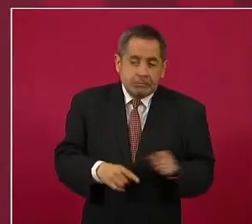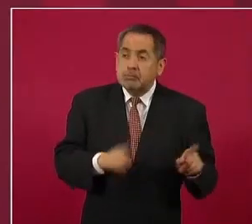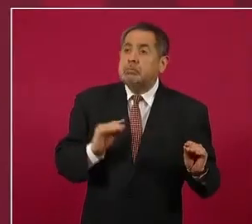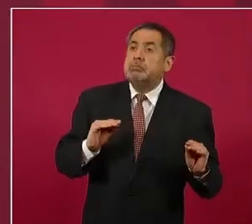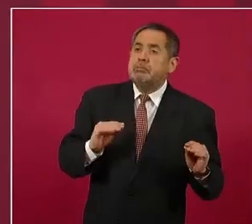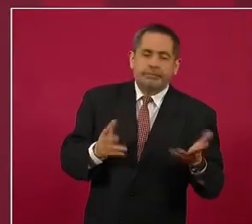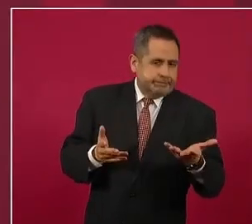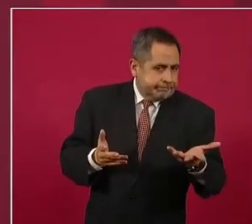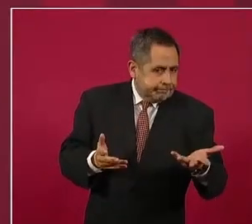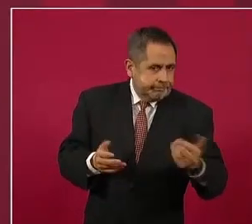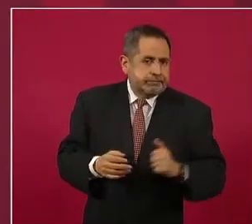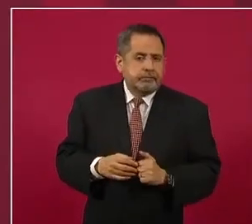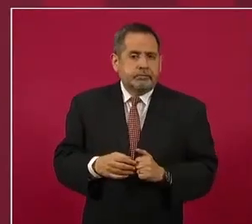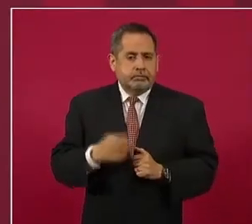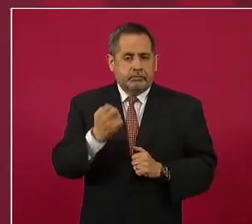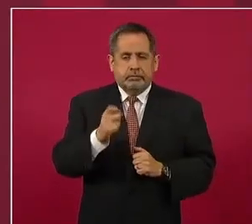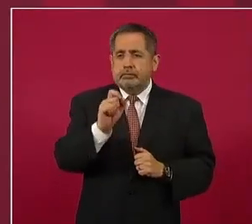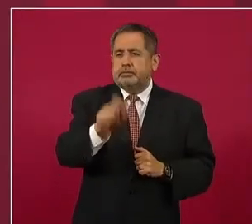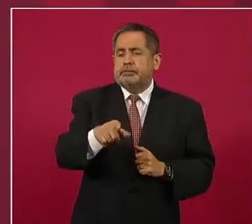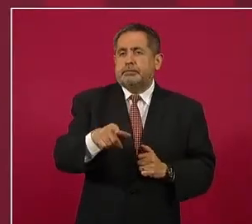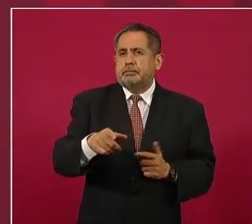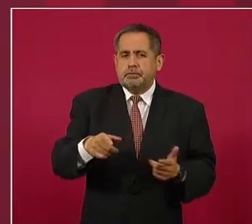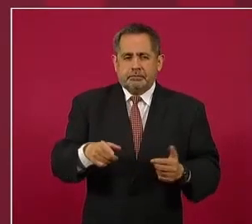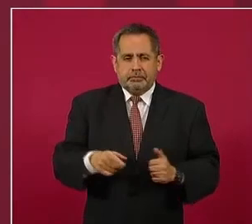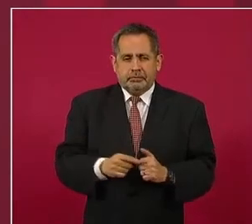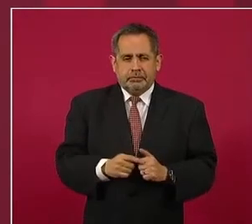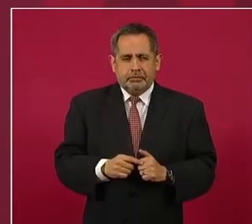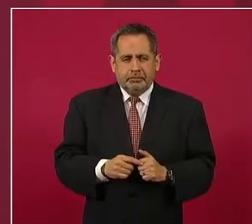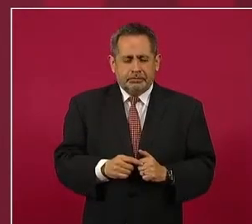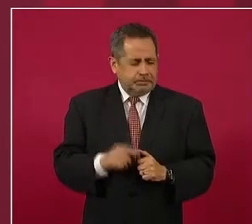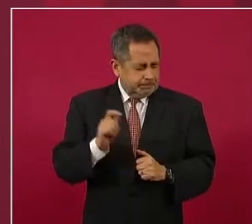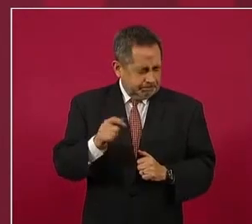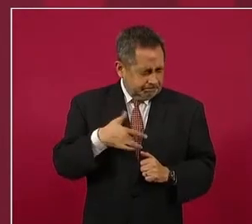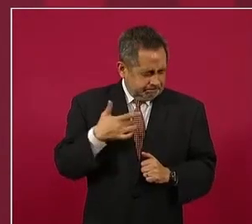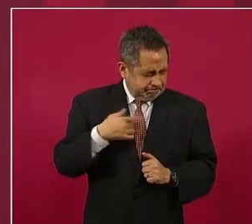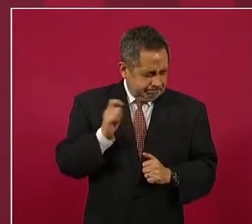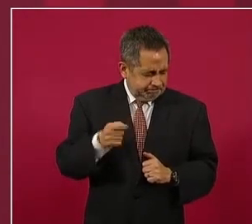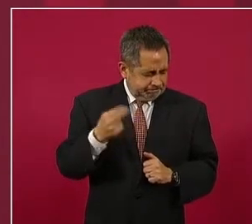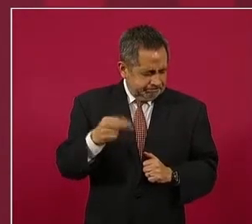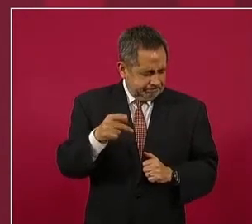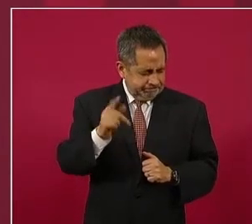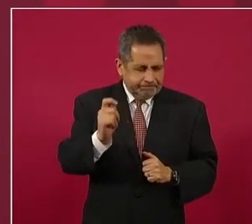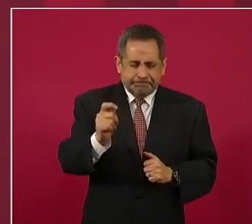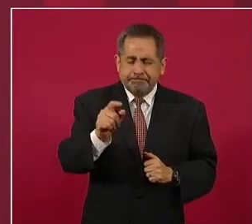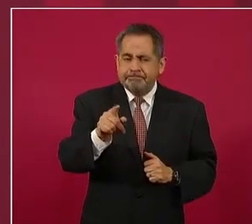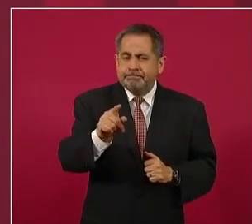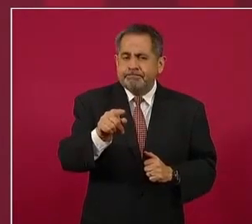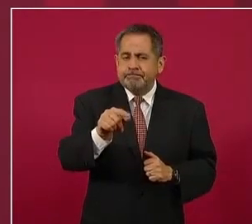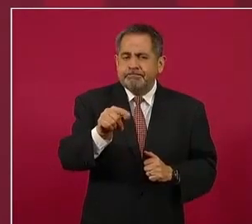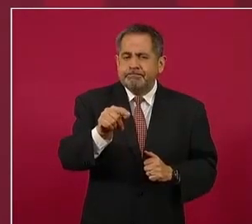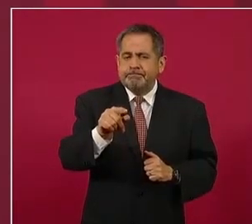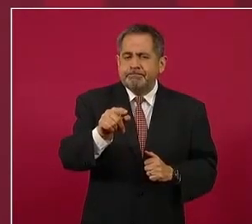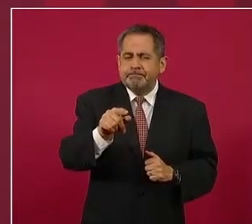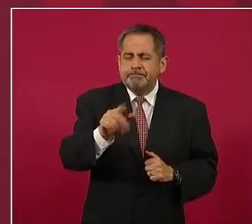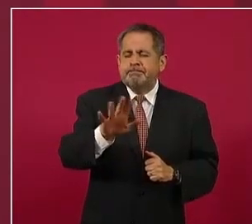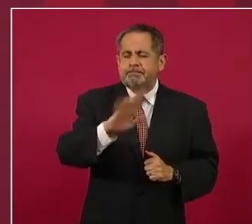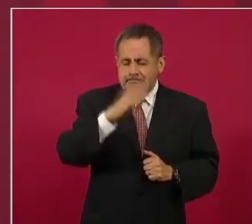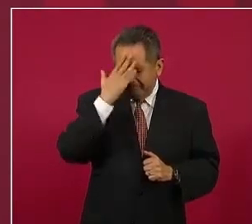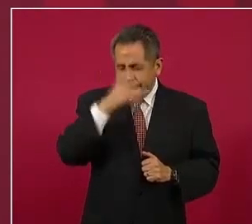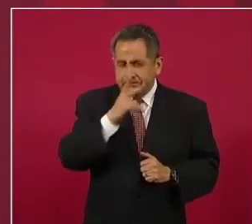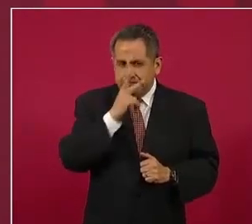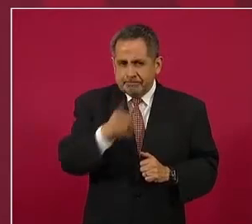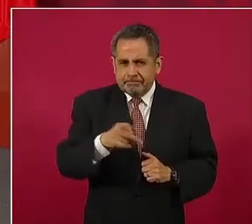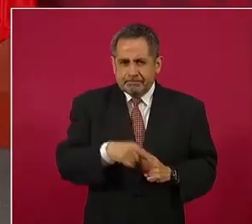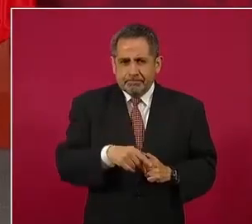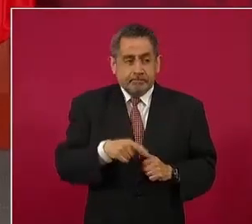cómo es que le llaman, ya sé la palabra,